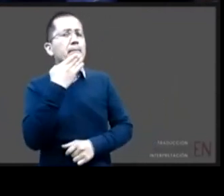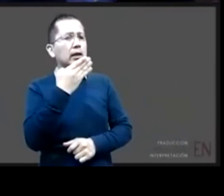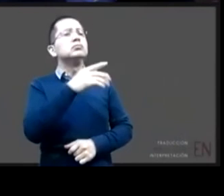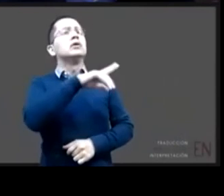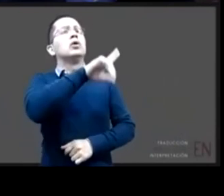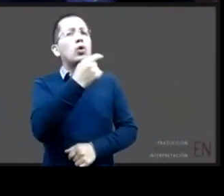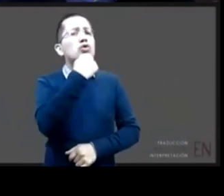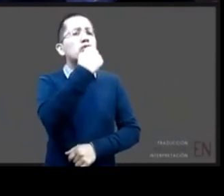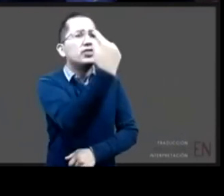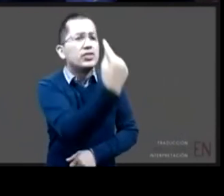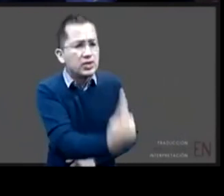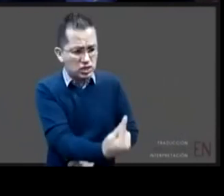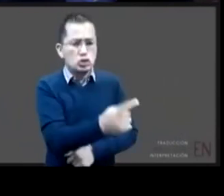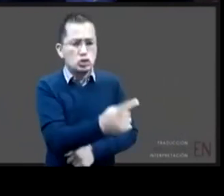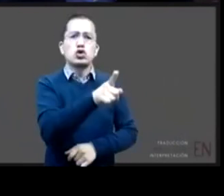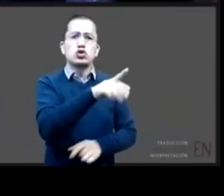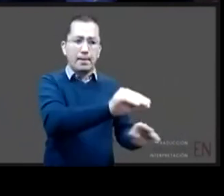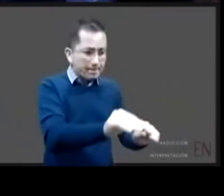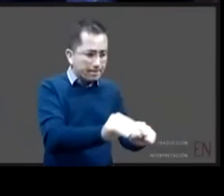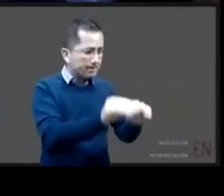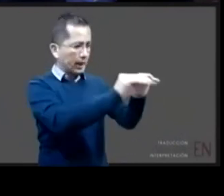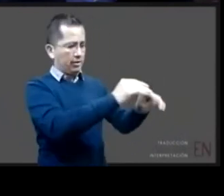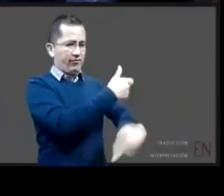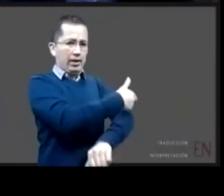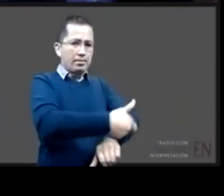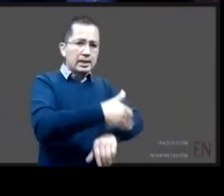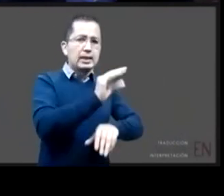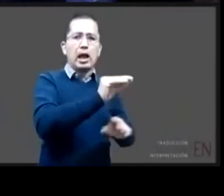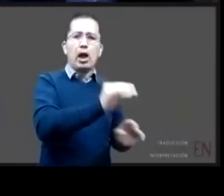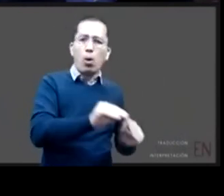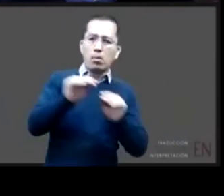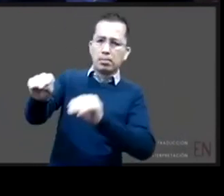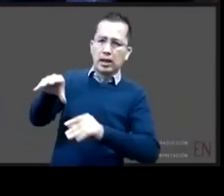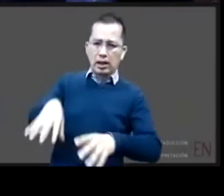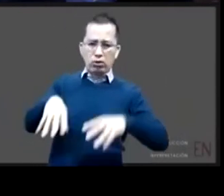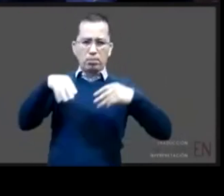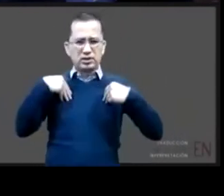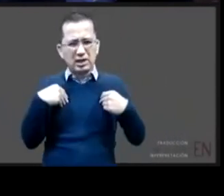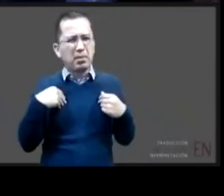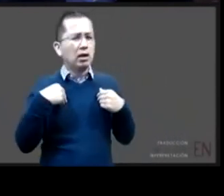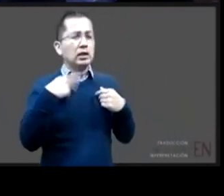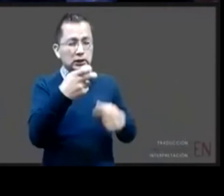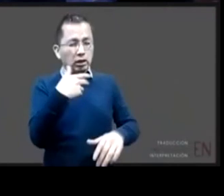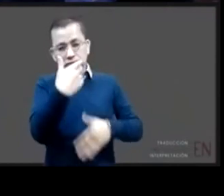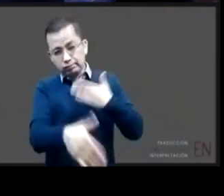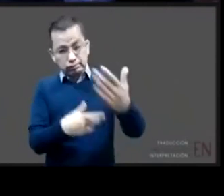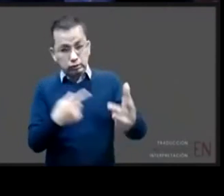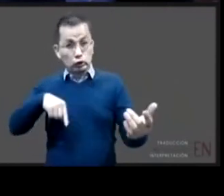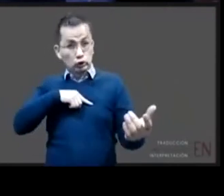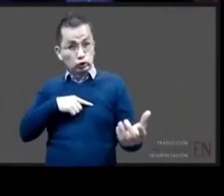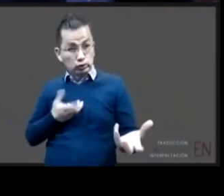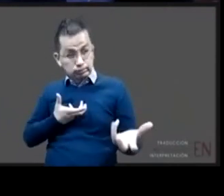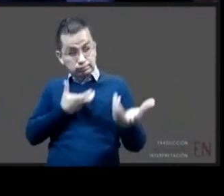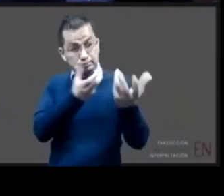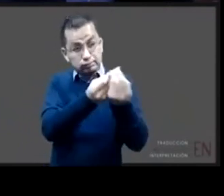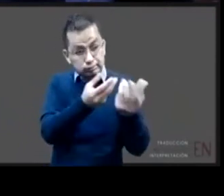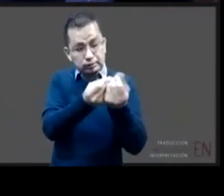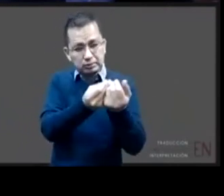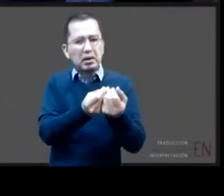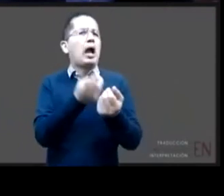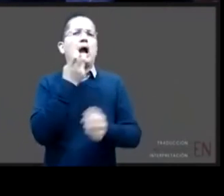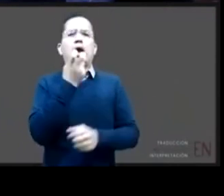origen o familia extensa o familia adoptiva vamos a poder avanzar de una manera más efectiva y seguramente